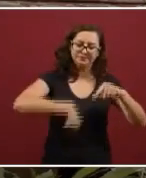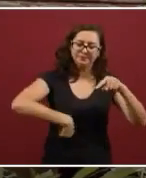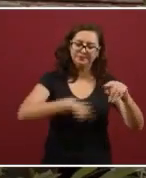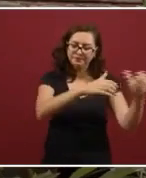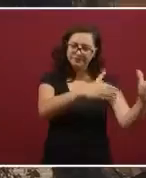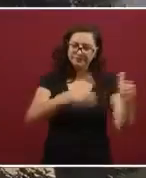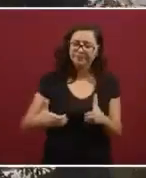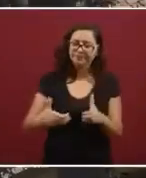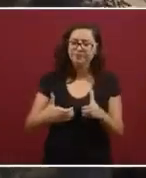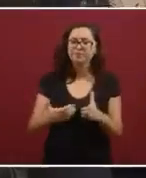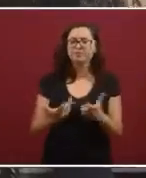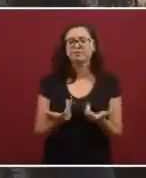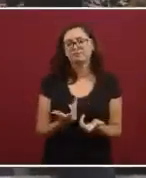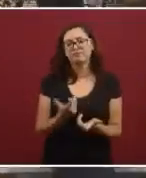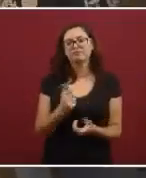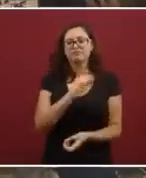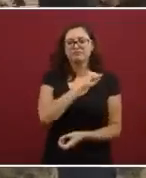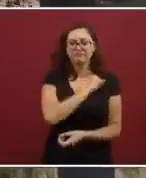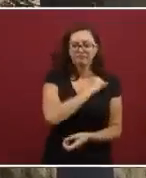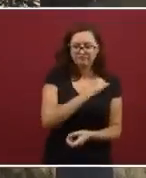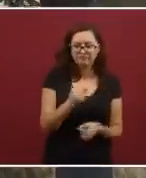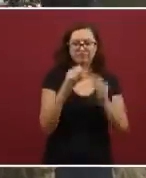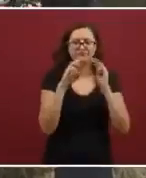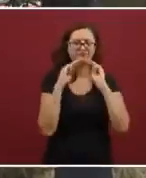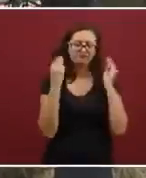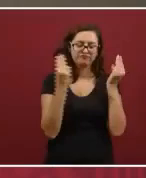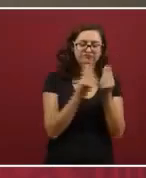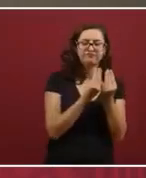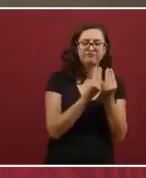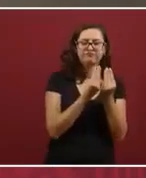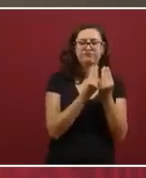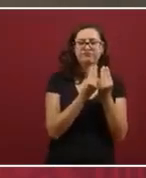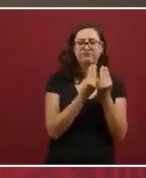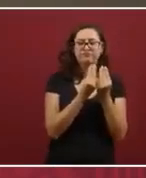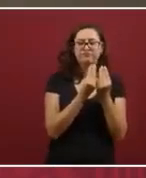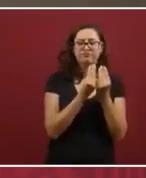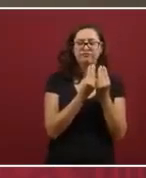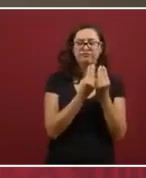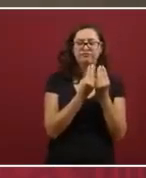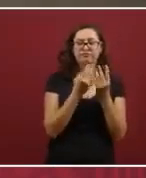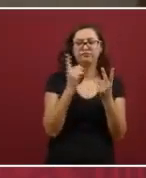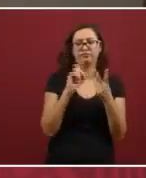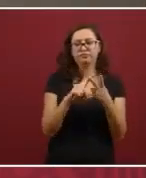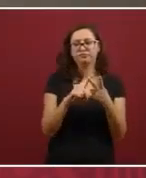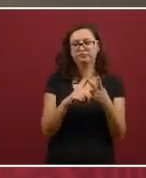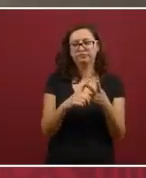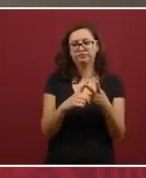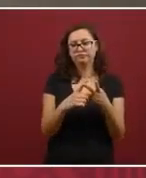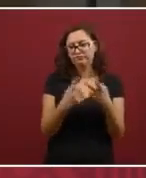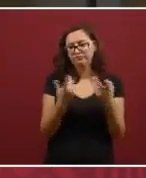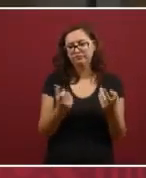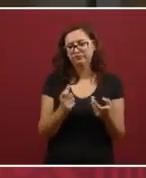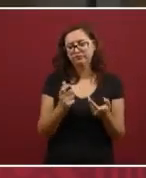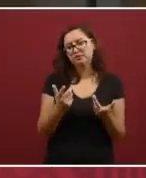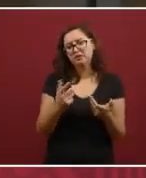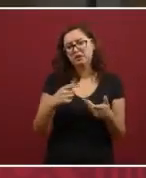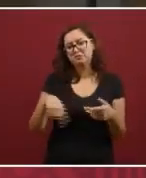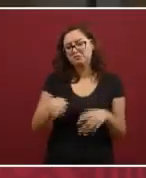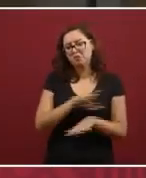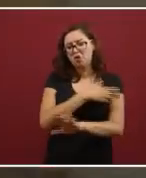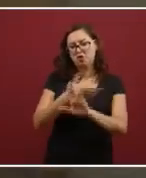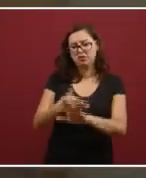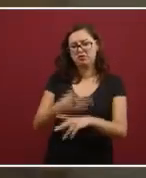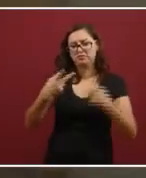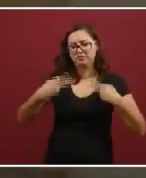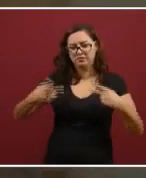delincuencia organizada y delitos contra la salud. Hay